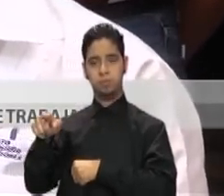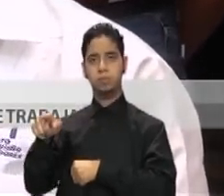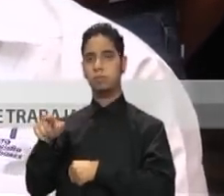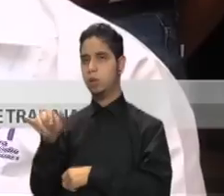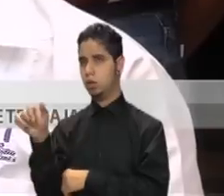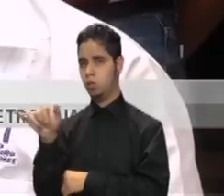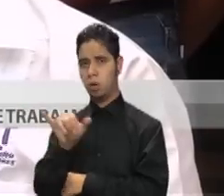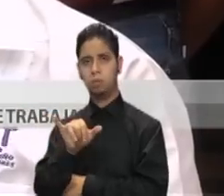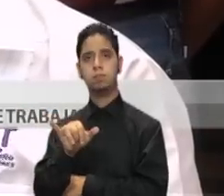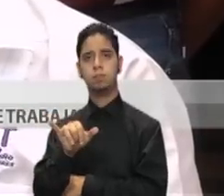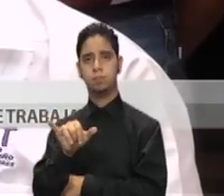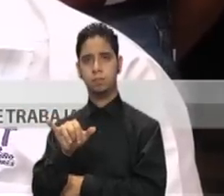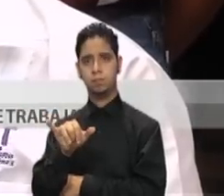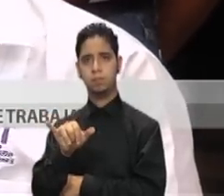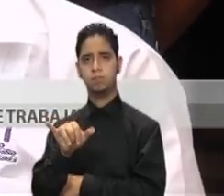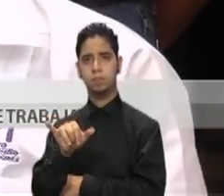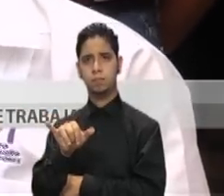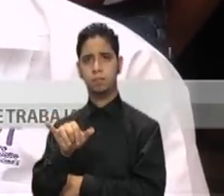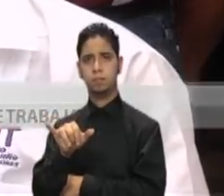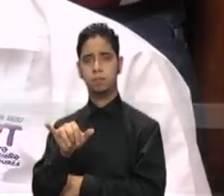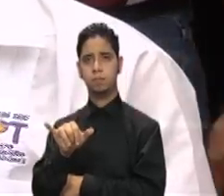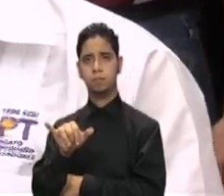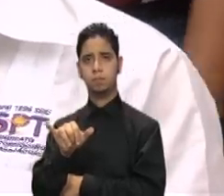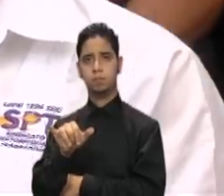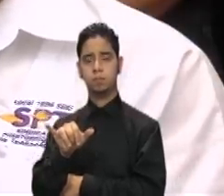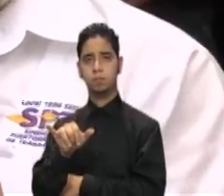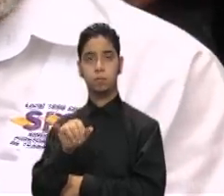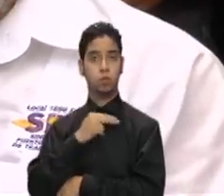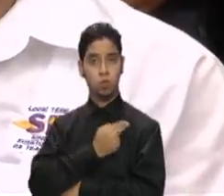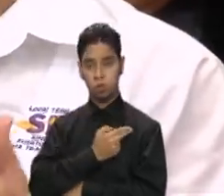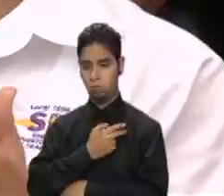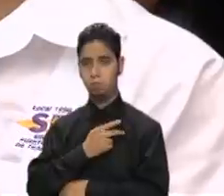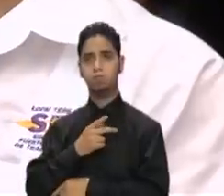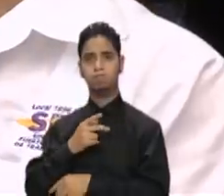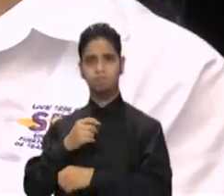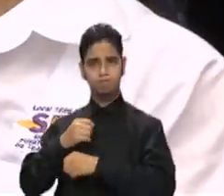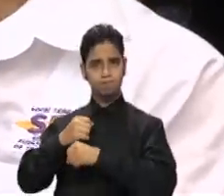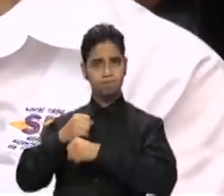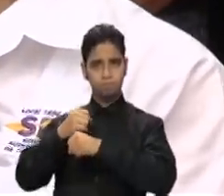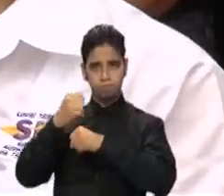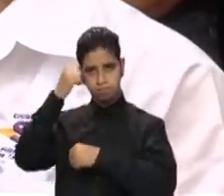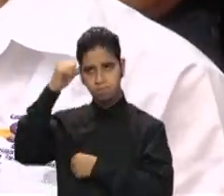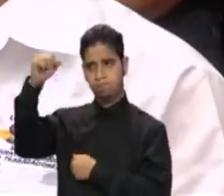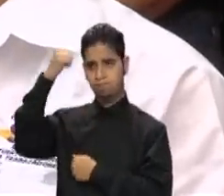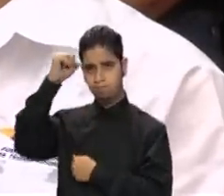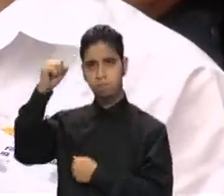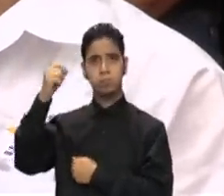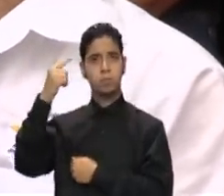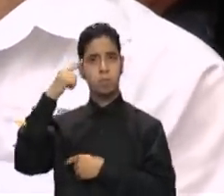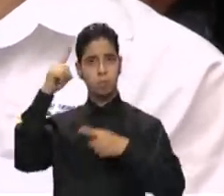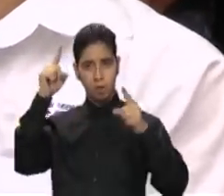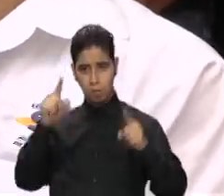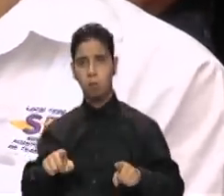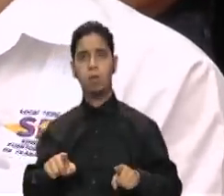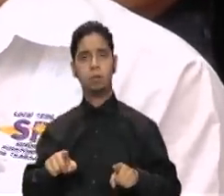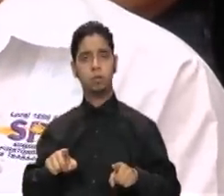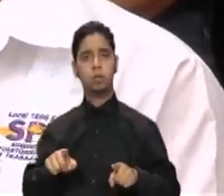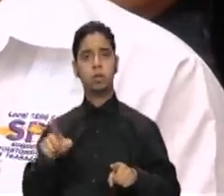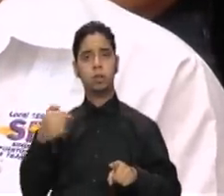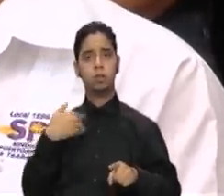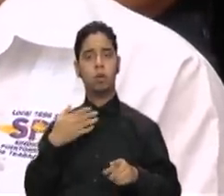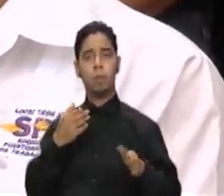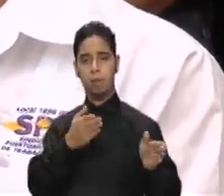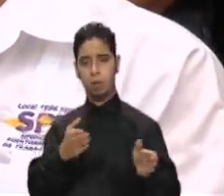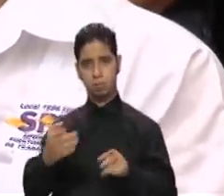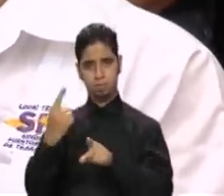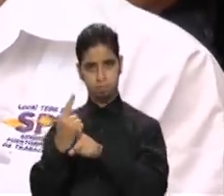que vamos a iniciar una lucha para procurar que se tomen las medidas que se tienen que tomar en el país Y